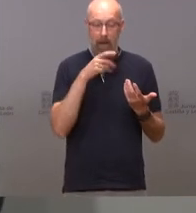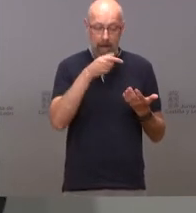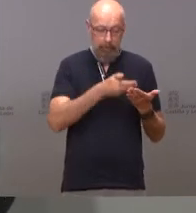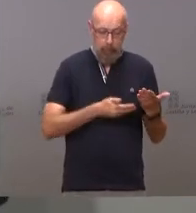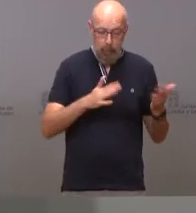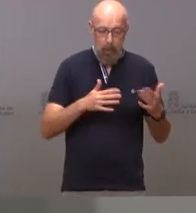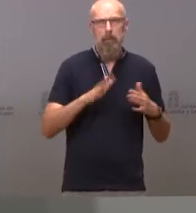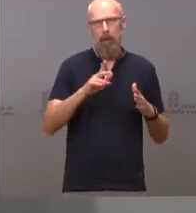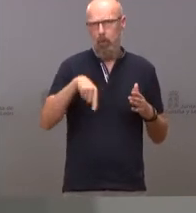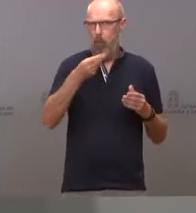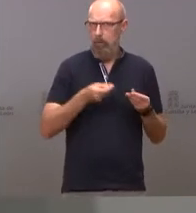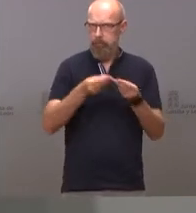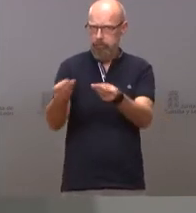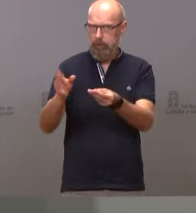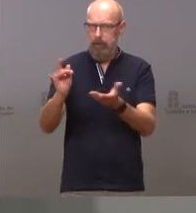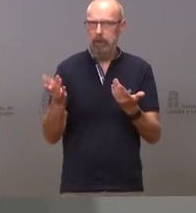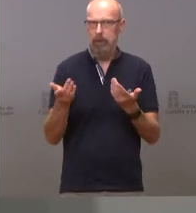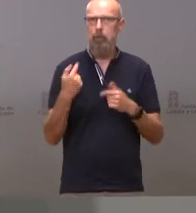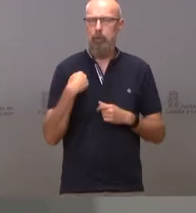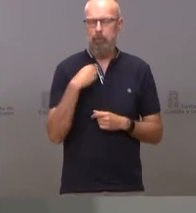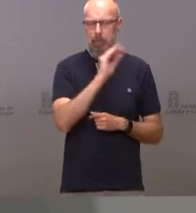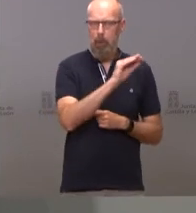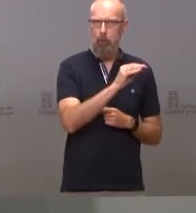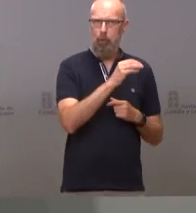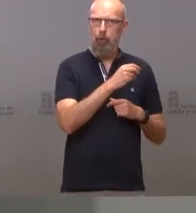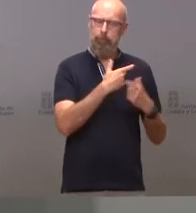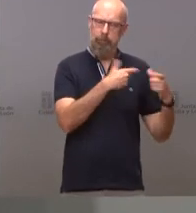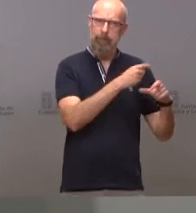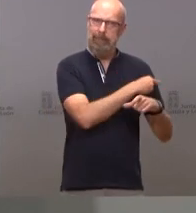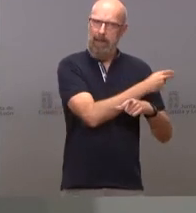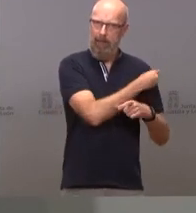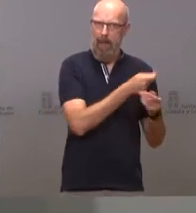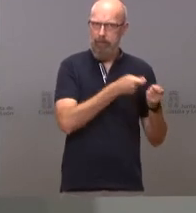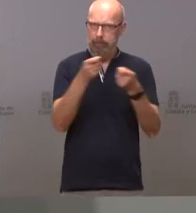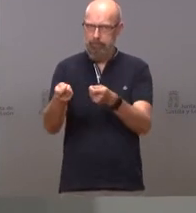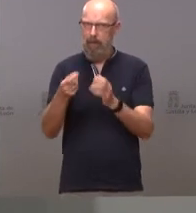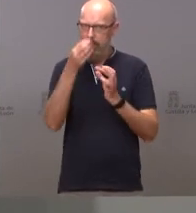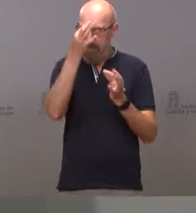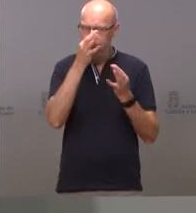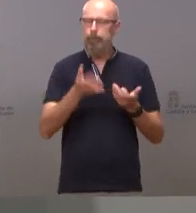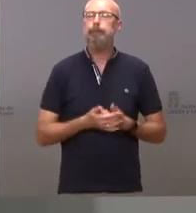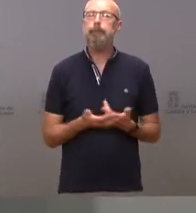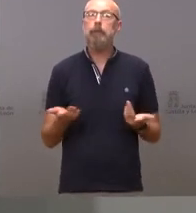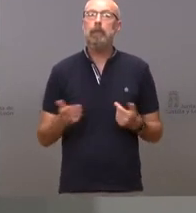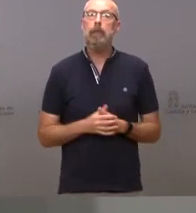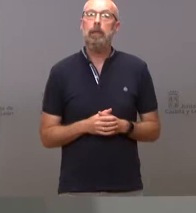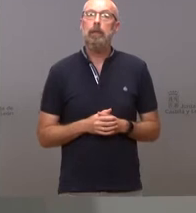pero se los pasaremos preguntaremos a Sanidad y se los pasaremos sobre si se está es evidente que va a crecer